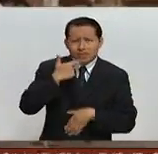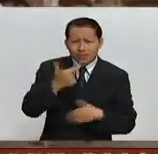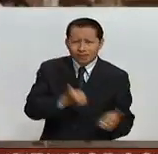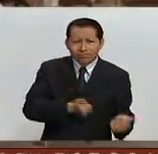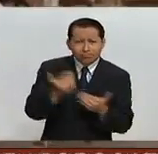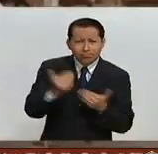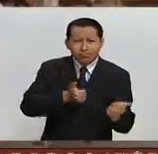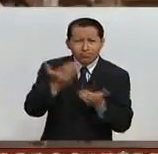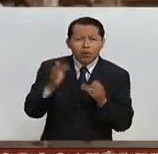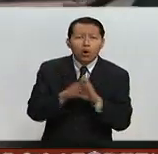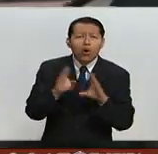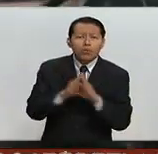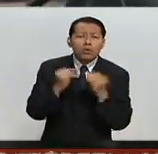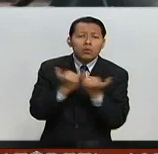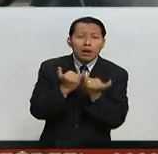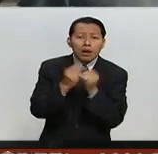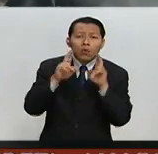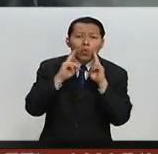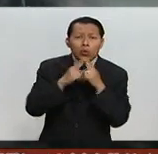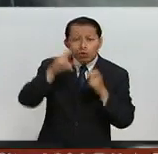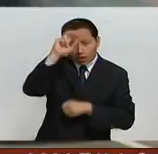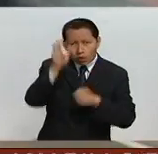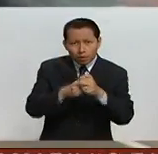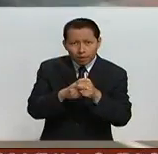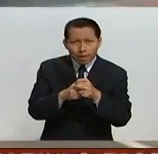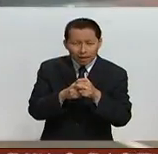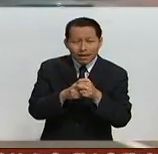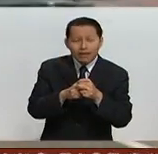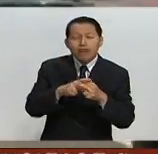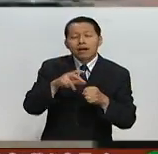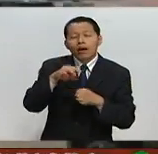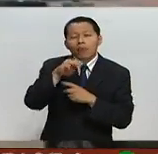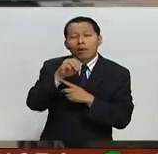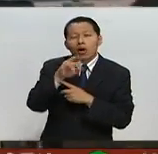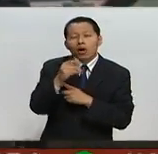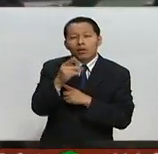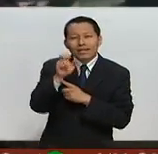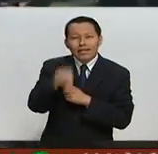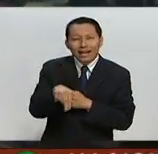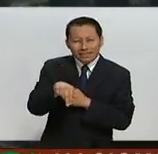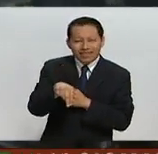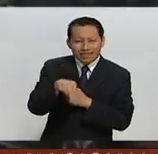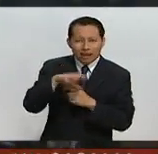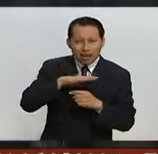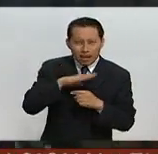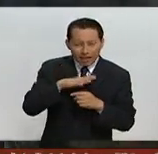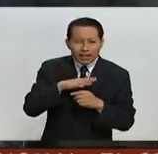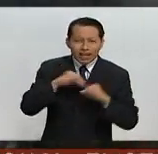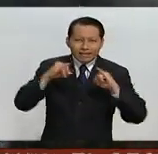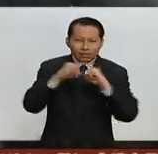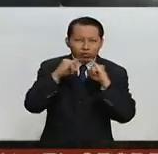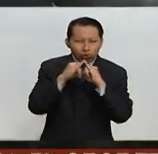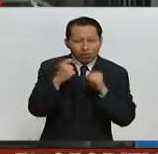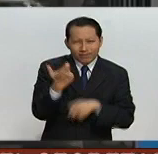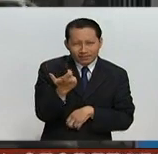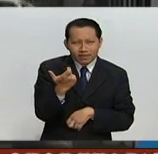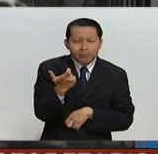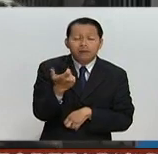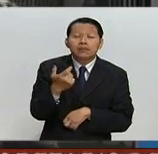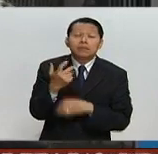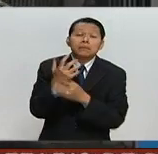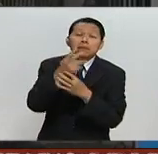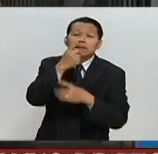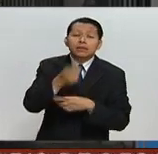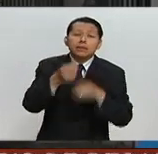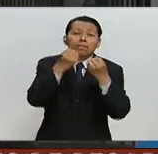se realizan con la Unión Europea. JP Morgan, una institución financiera, advirtió que podrían perderse hasta